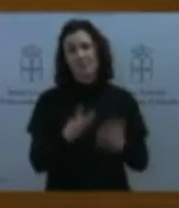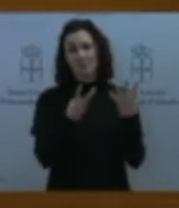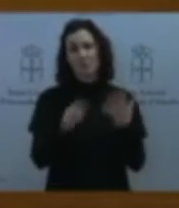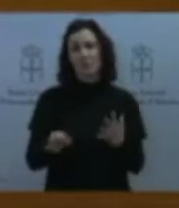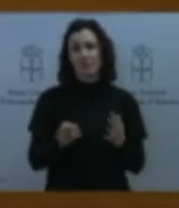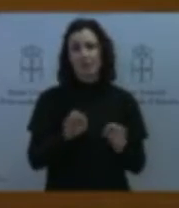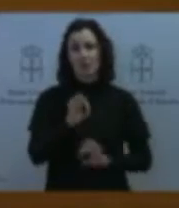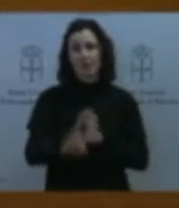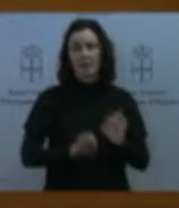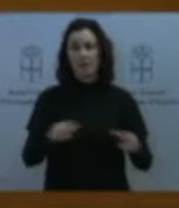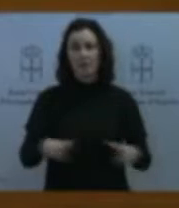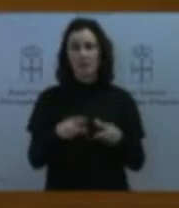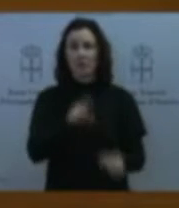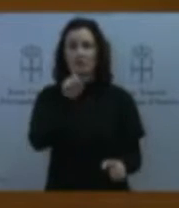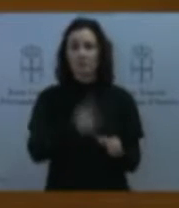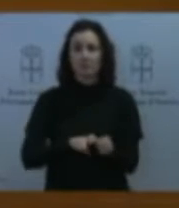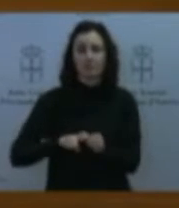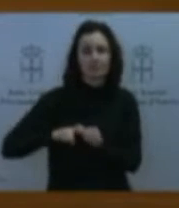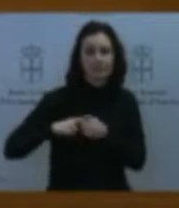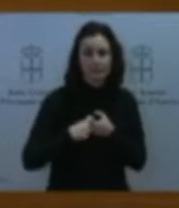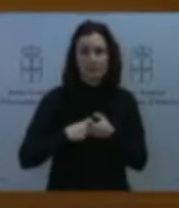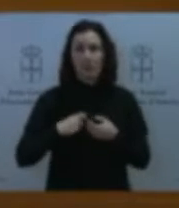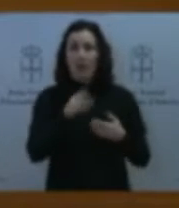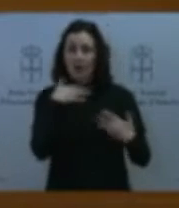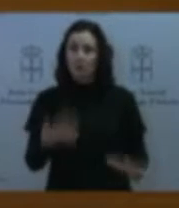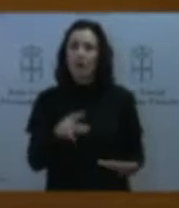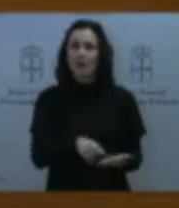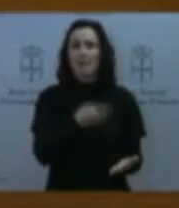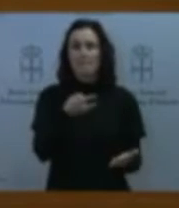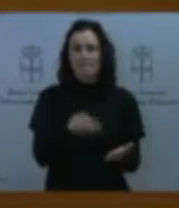que es hoy el proyecto del Plan de Movilidad de Gijón.